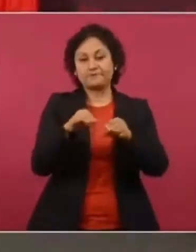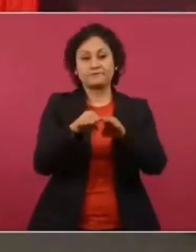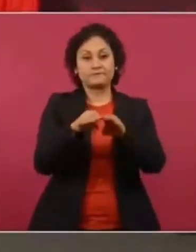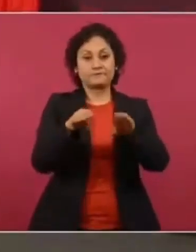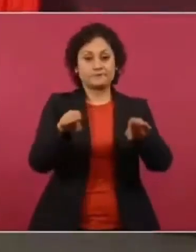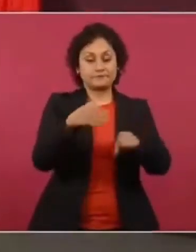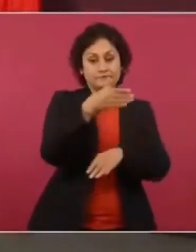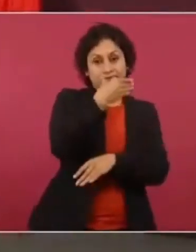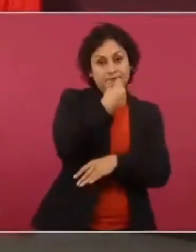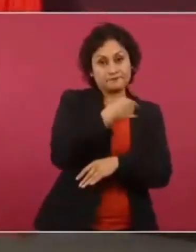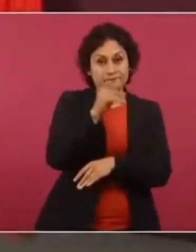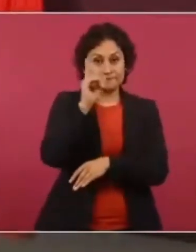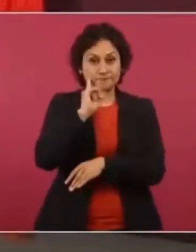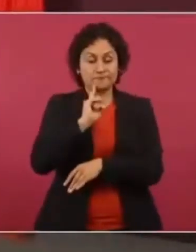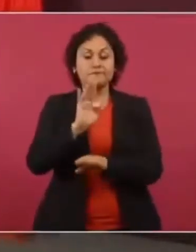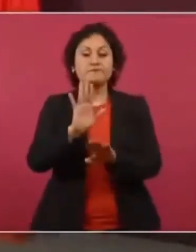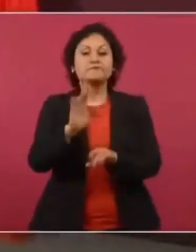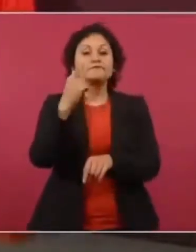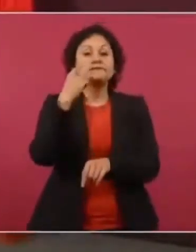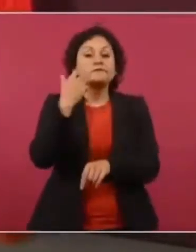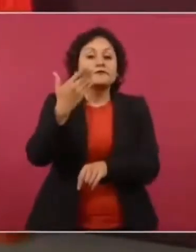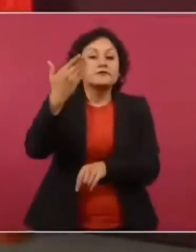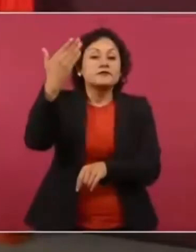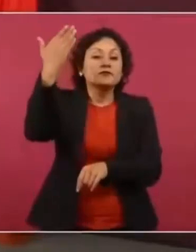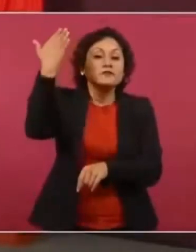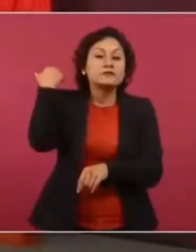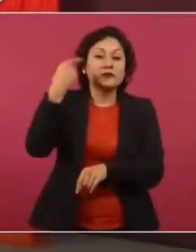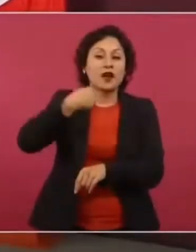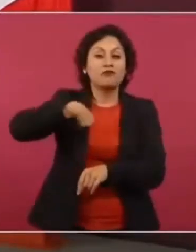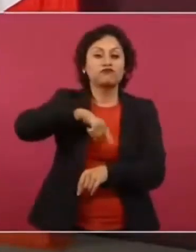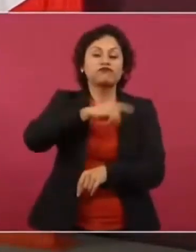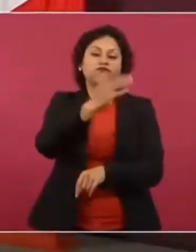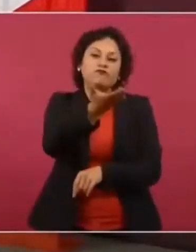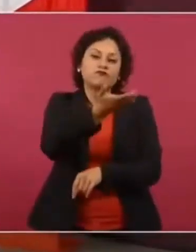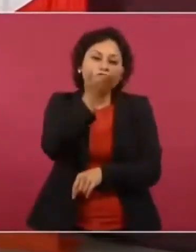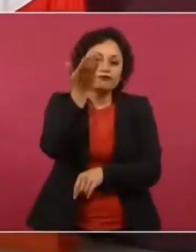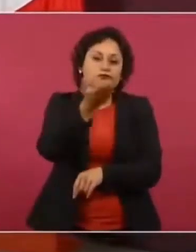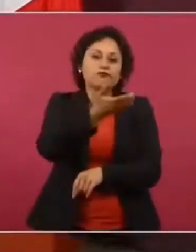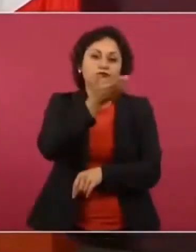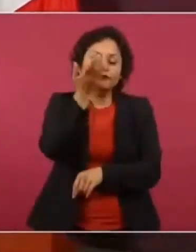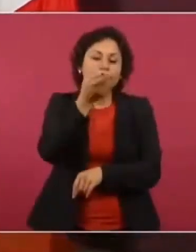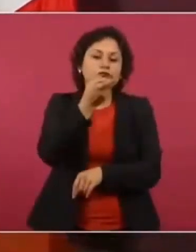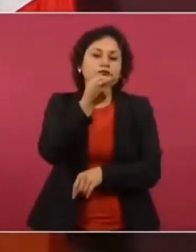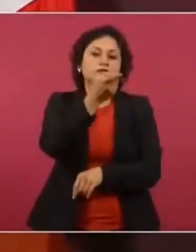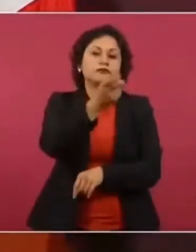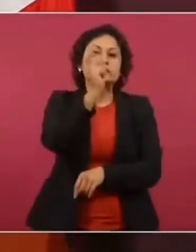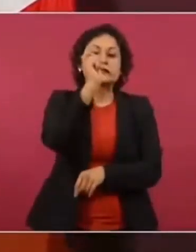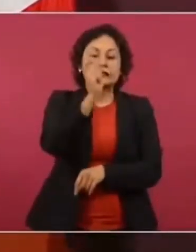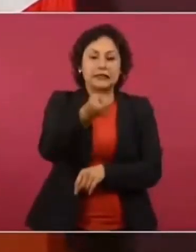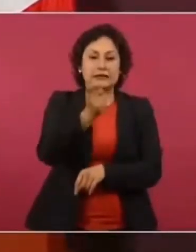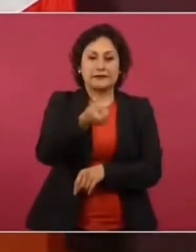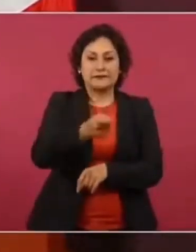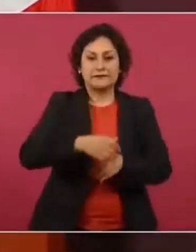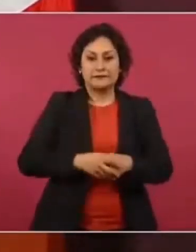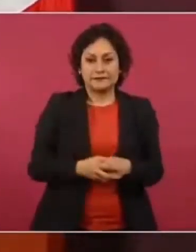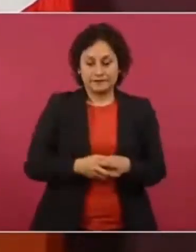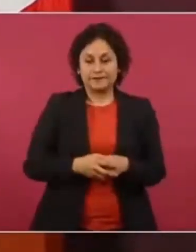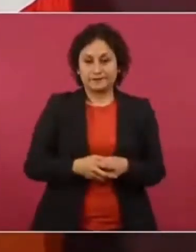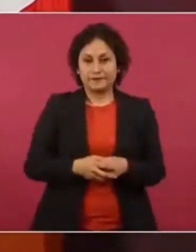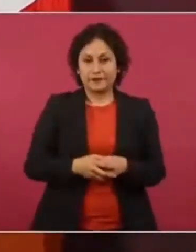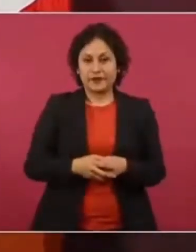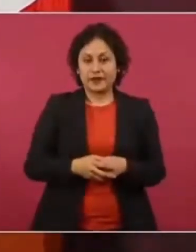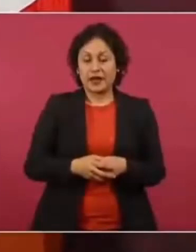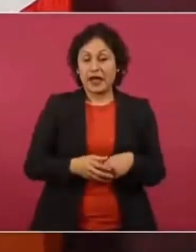Fíjense, se decía que el dinero era el papá del diablo,